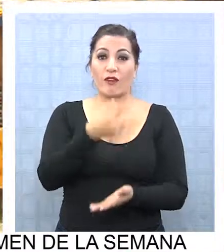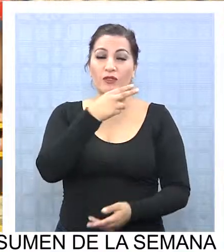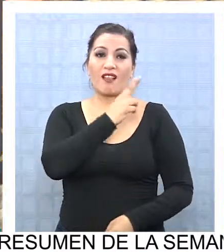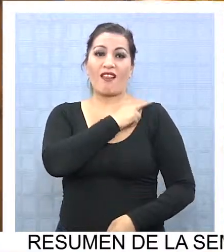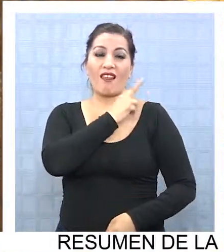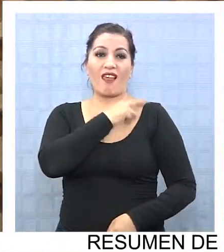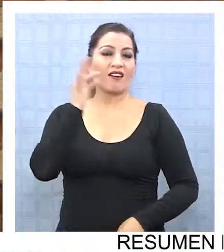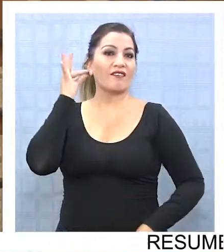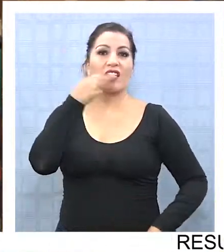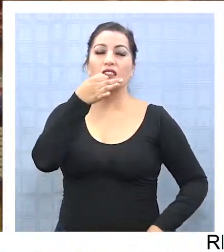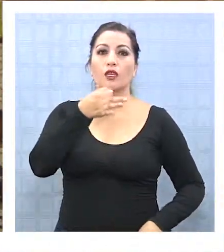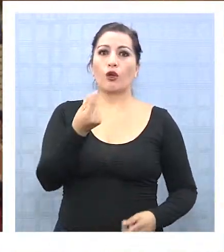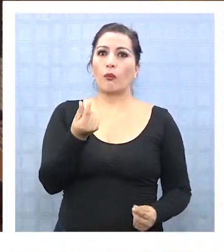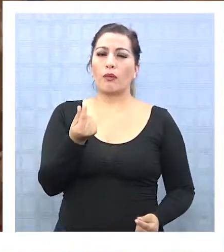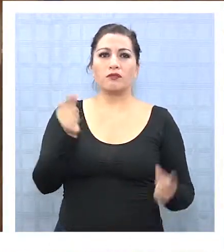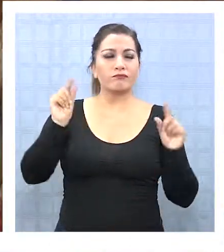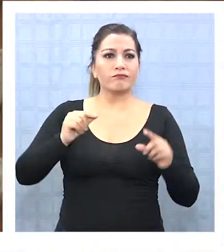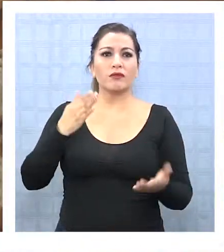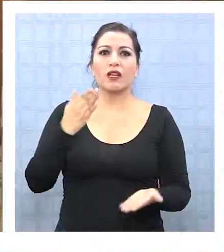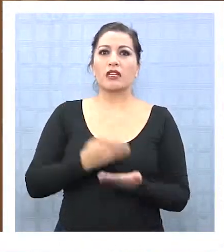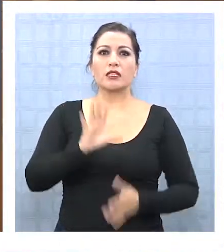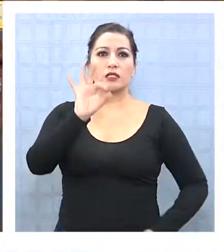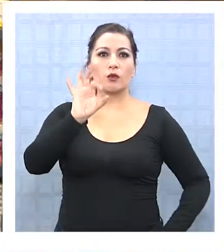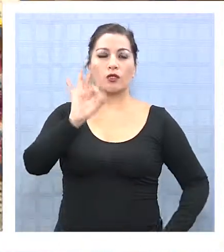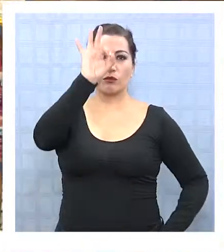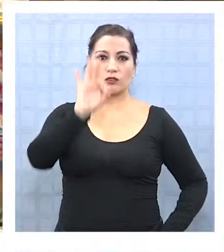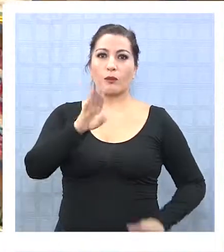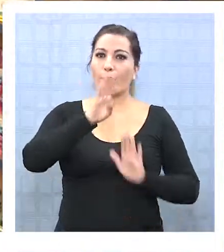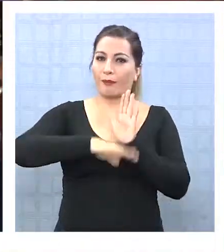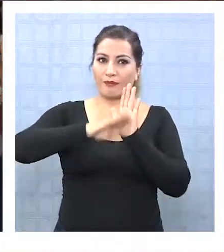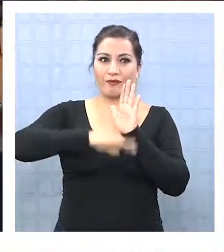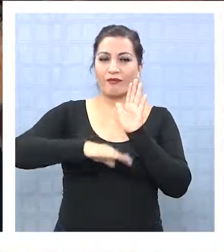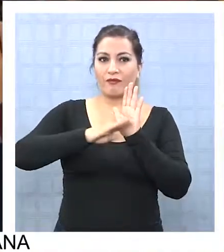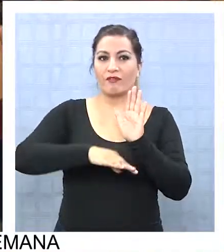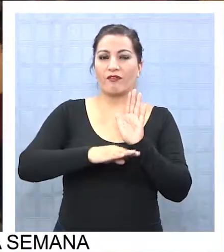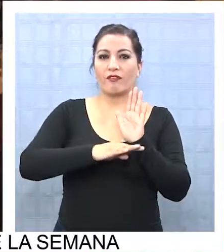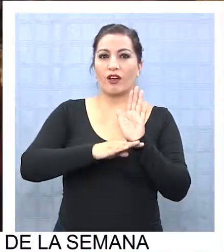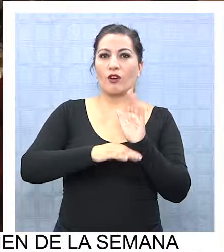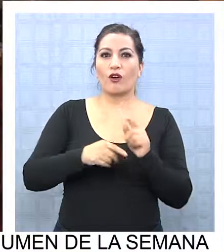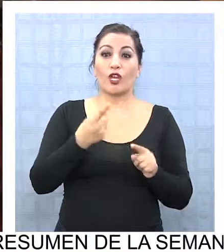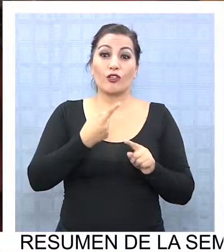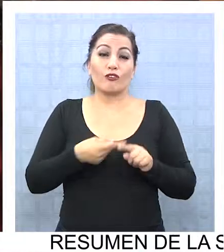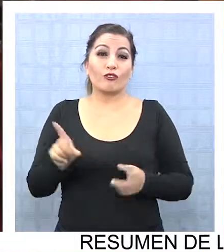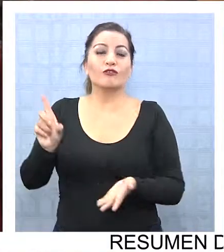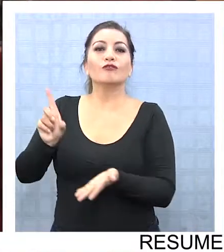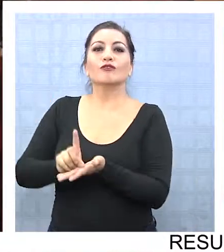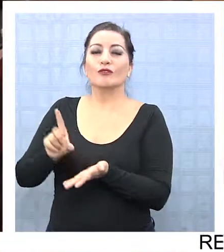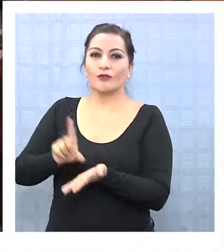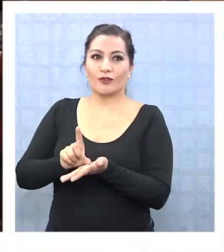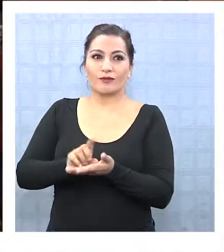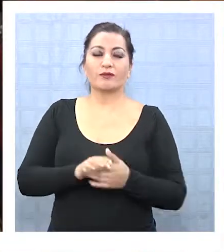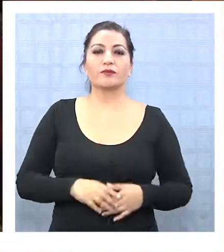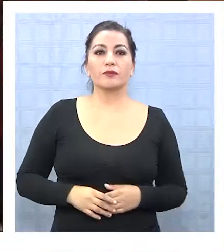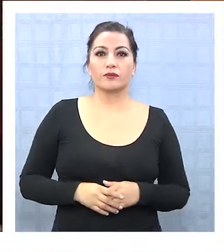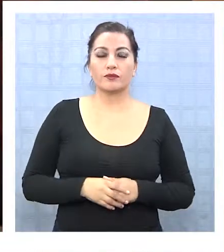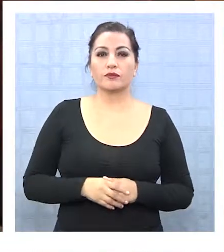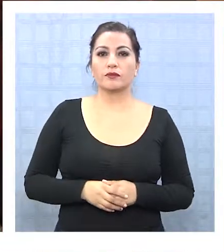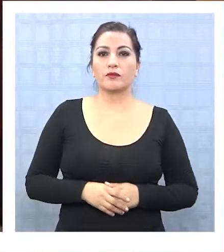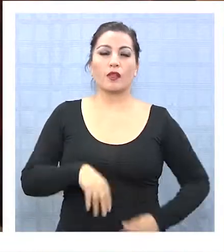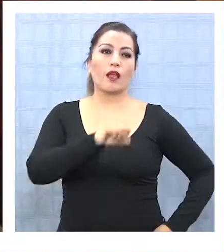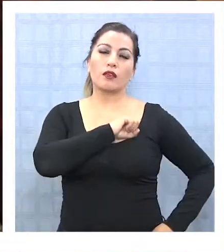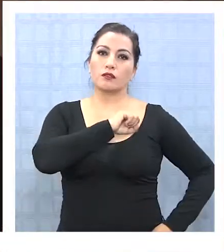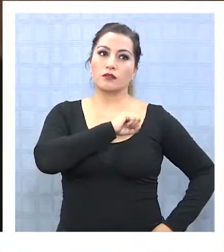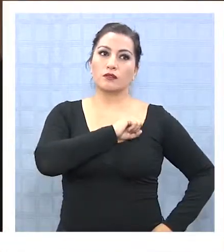indicó la jefa del local, tiene precios que pueden llegar hasta un 50% más bajos que sus similares de las grandes cadenas.